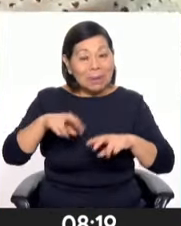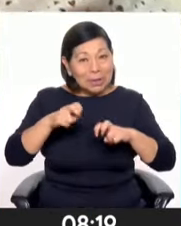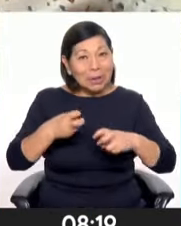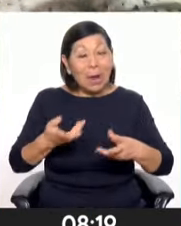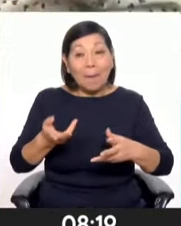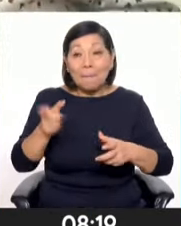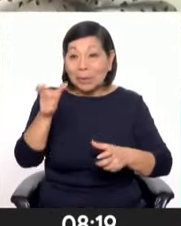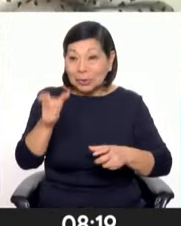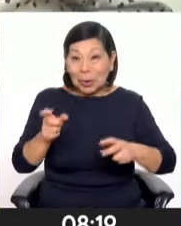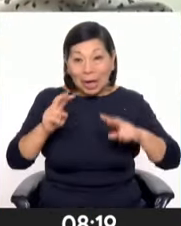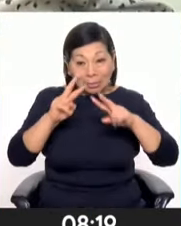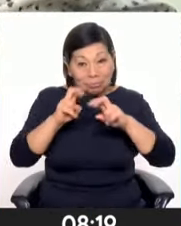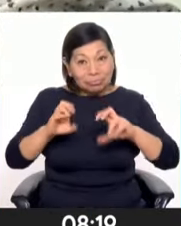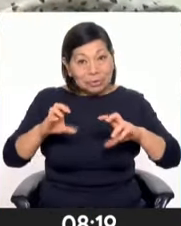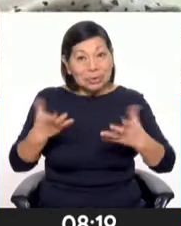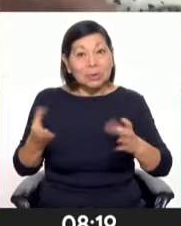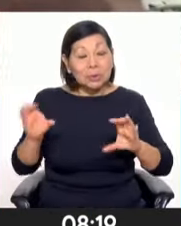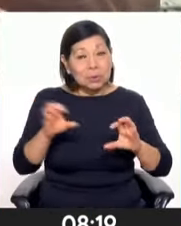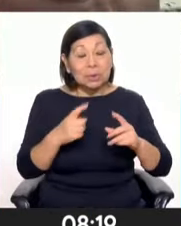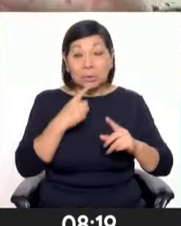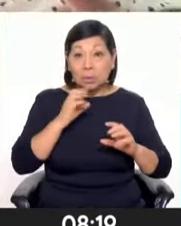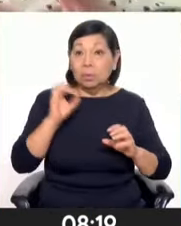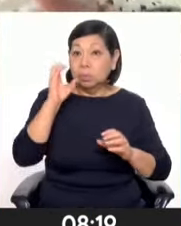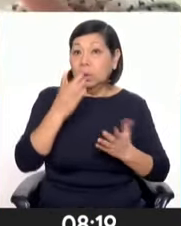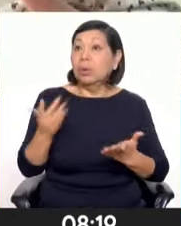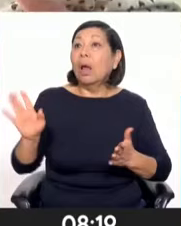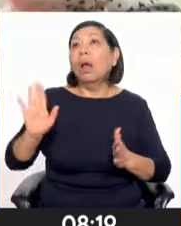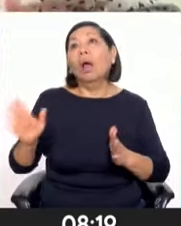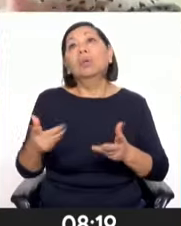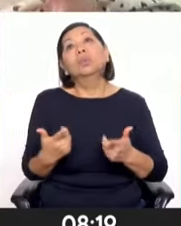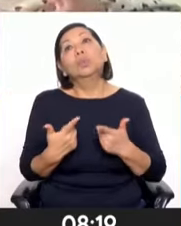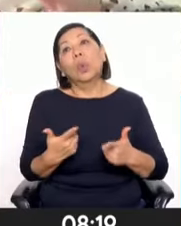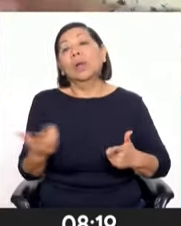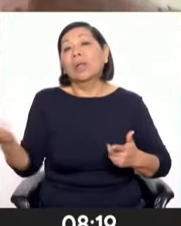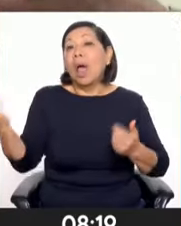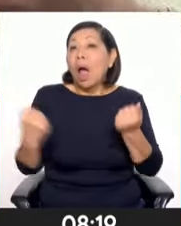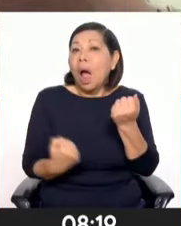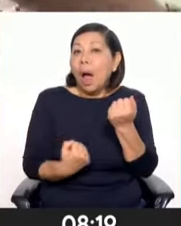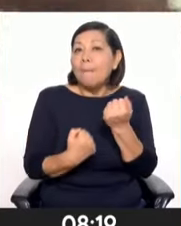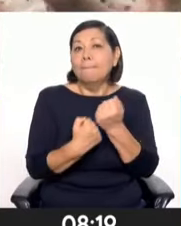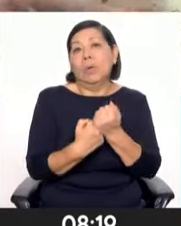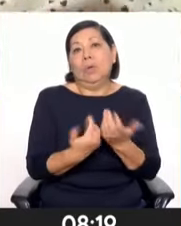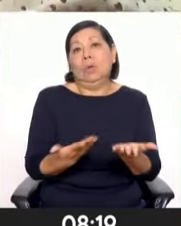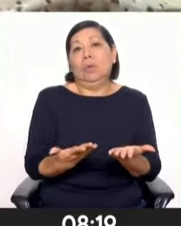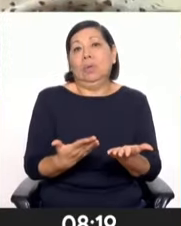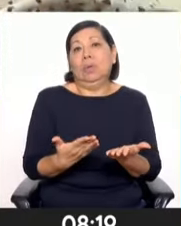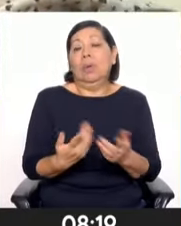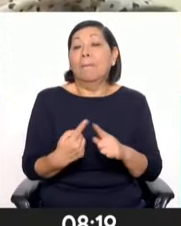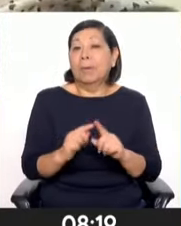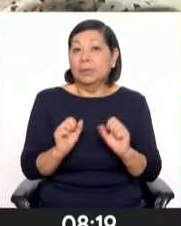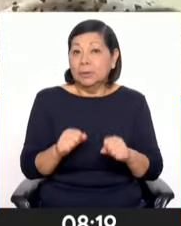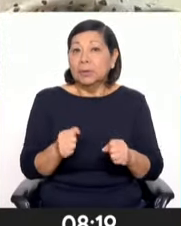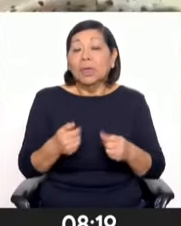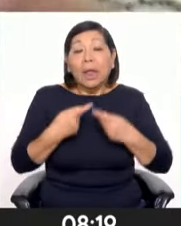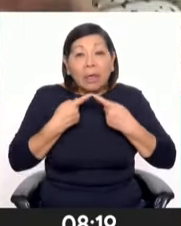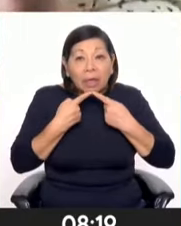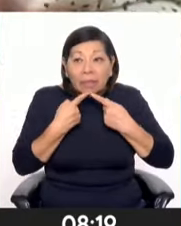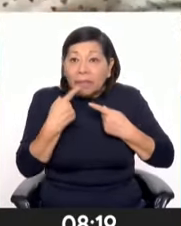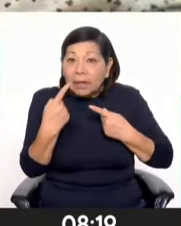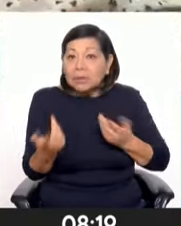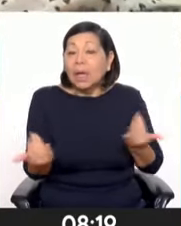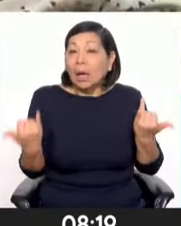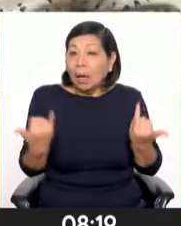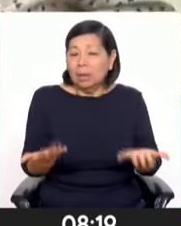científica he podido de verdad buscar en ellos el apoyo y mi voz de pronunciamiento